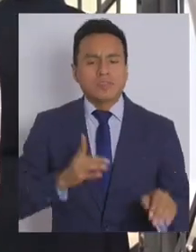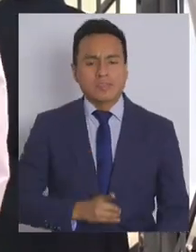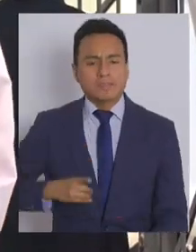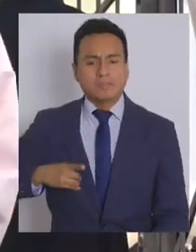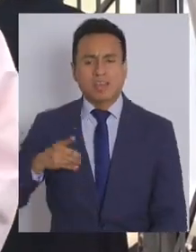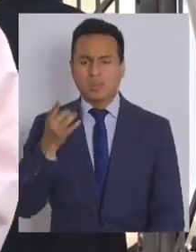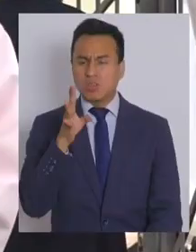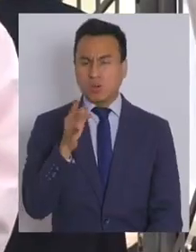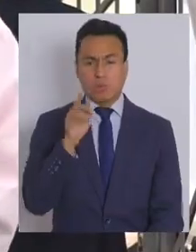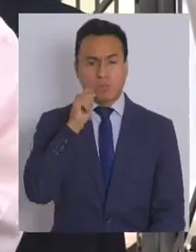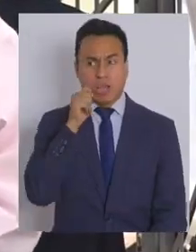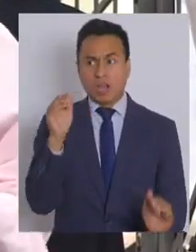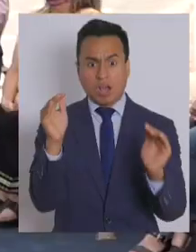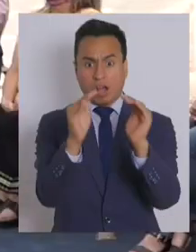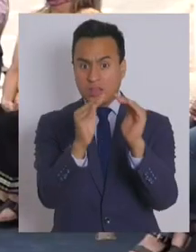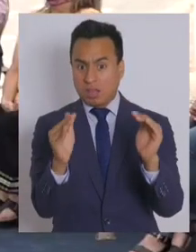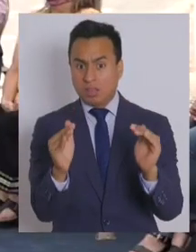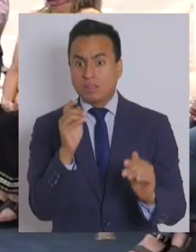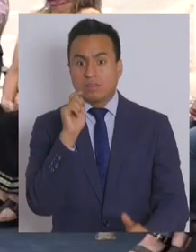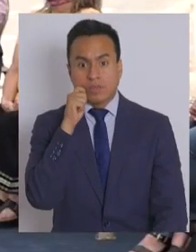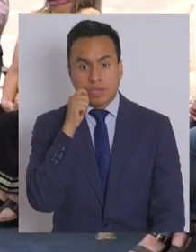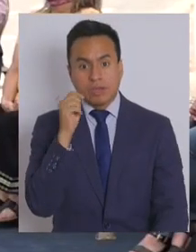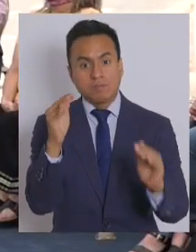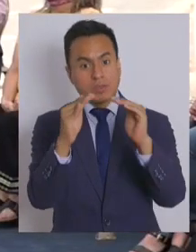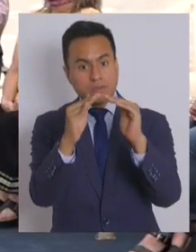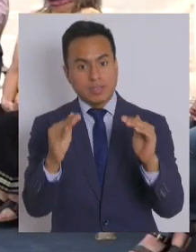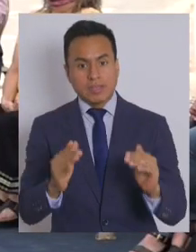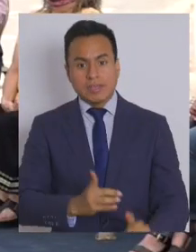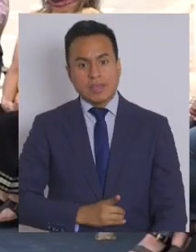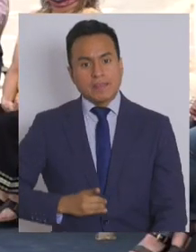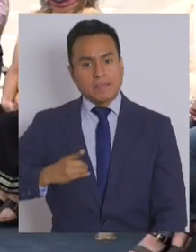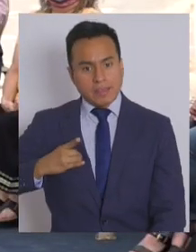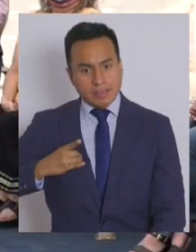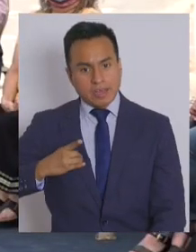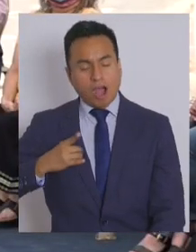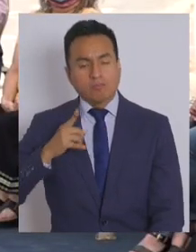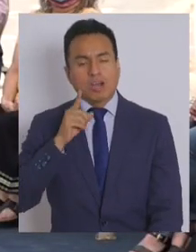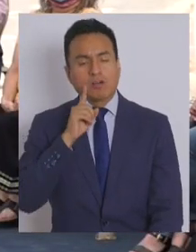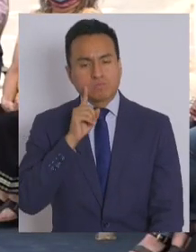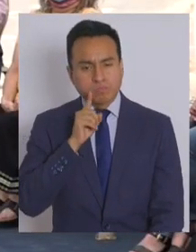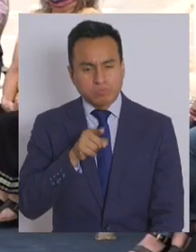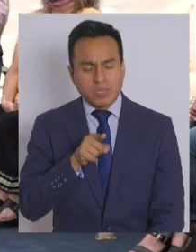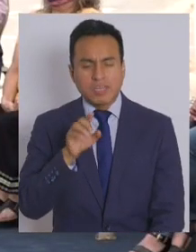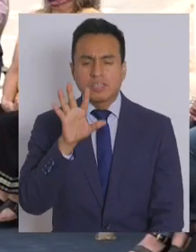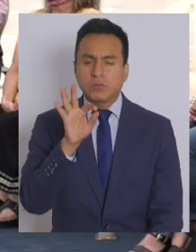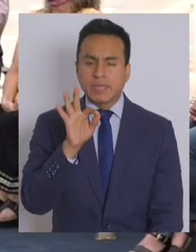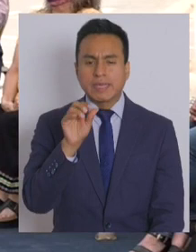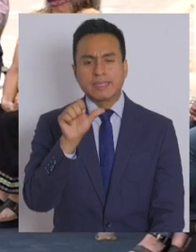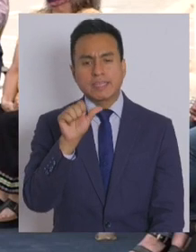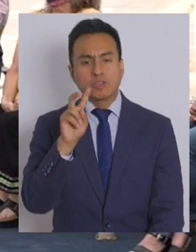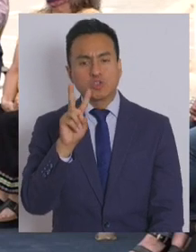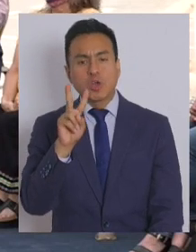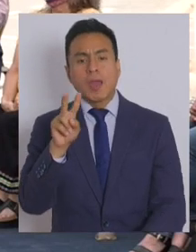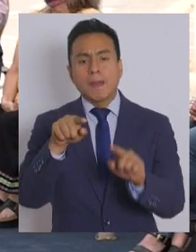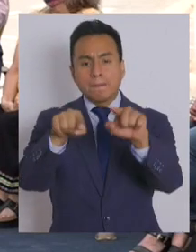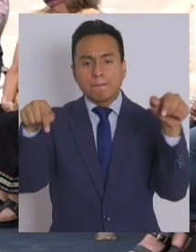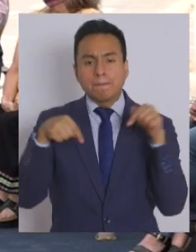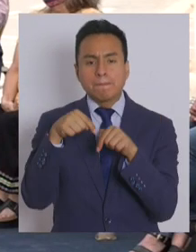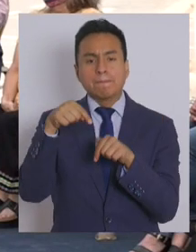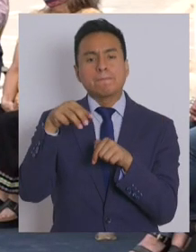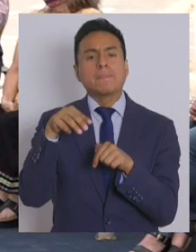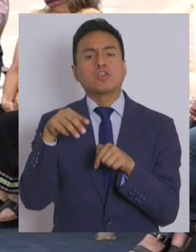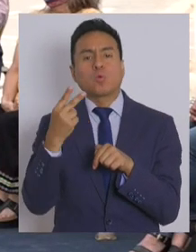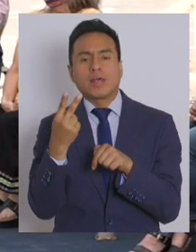Estas no son simplemente viviendas. Son viviendas dignas que tienen entre 50 y 62 metros cuadrados,